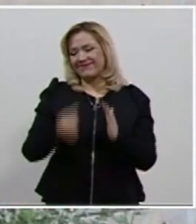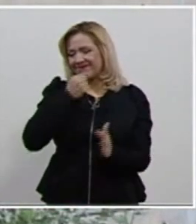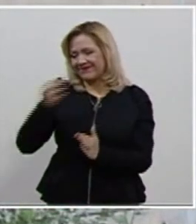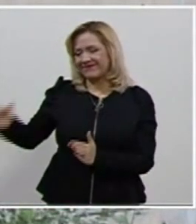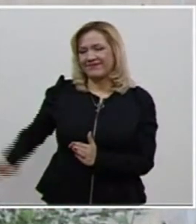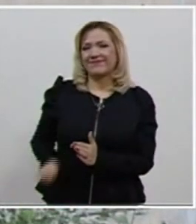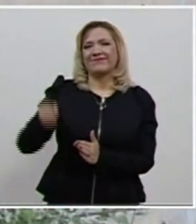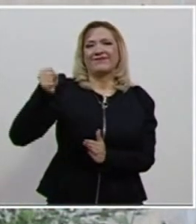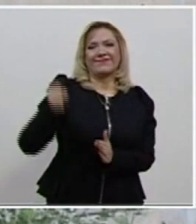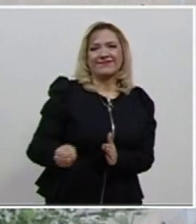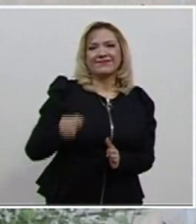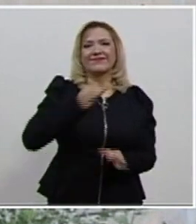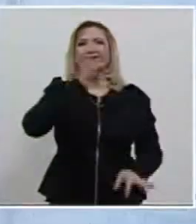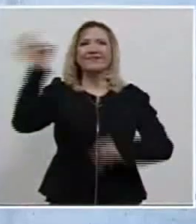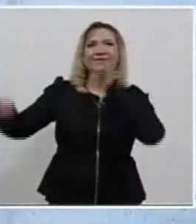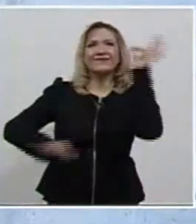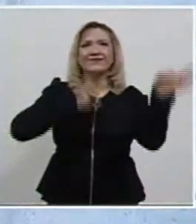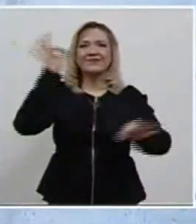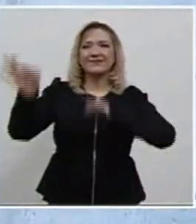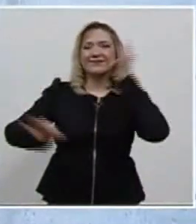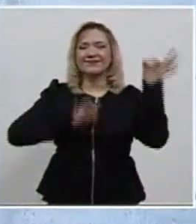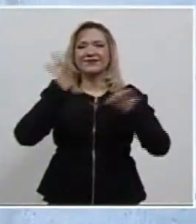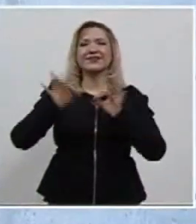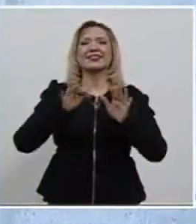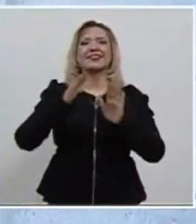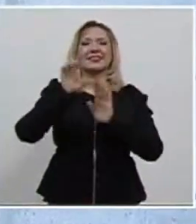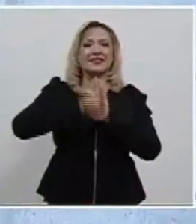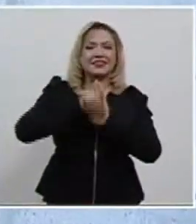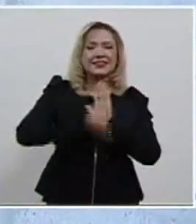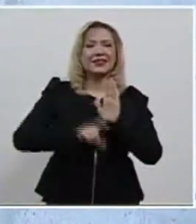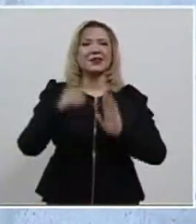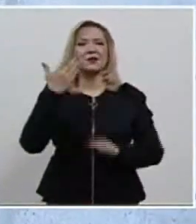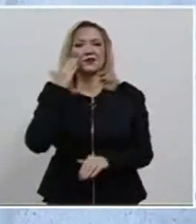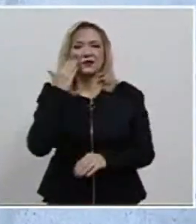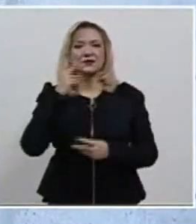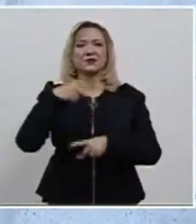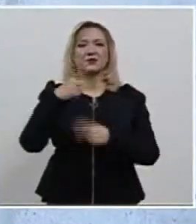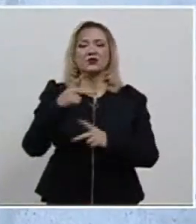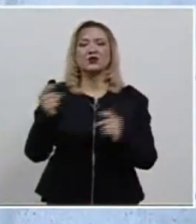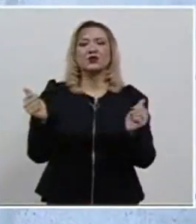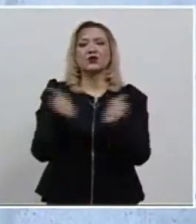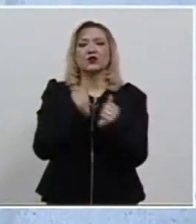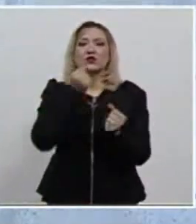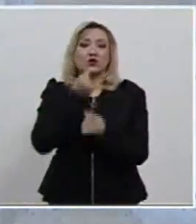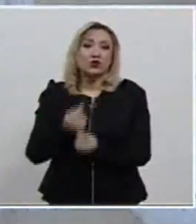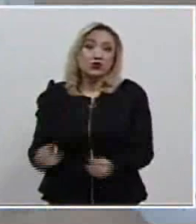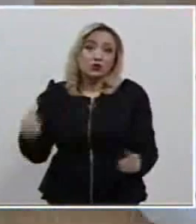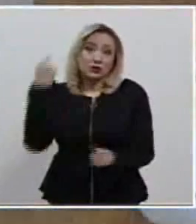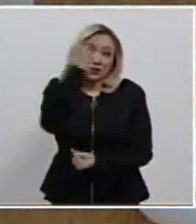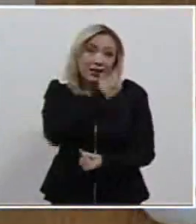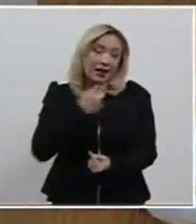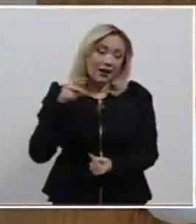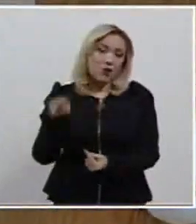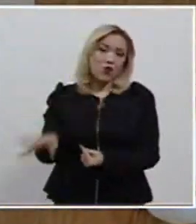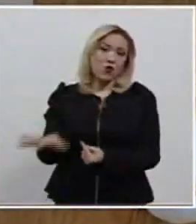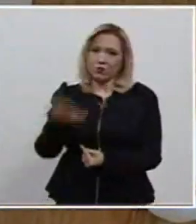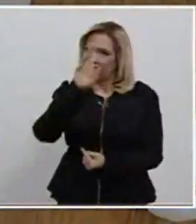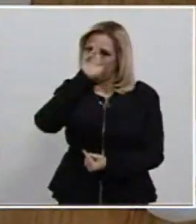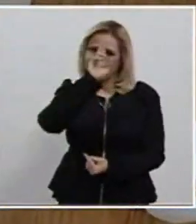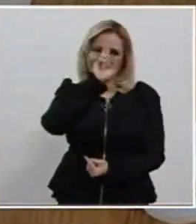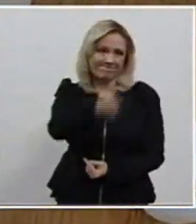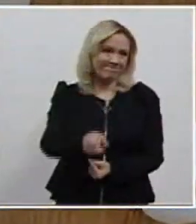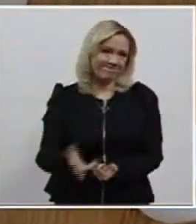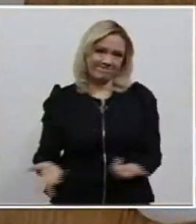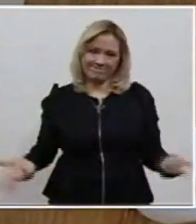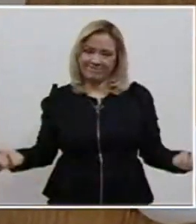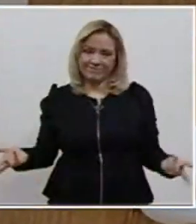publicar propaganda político-electoral en sus redes sociales que incluían imágenes de infantes. Pero estima que al cometer la falta